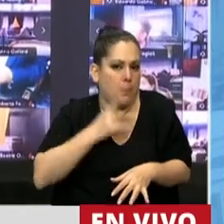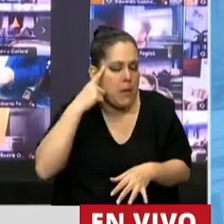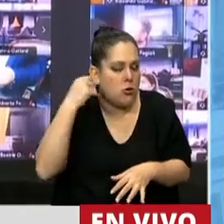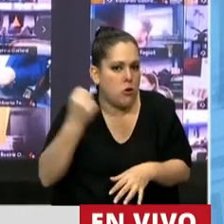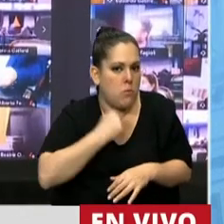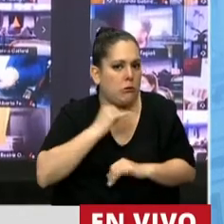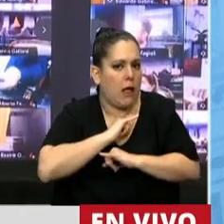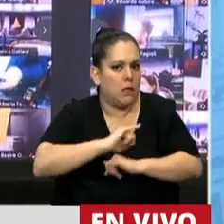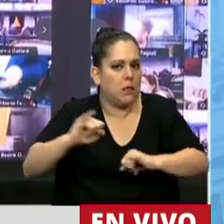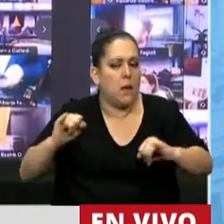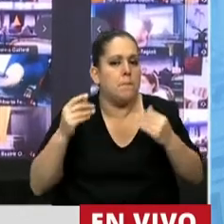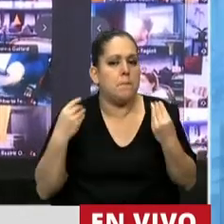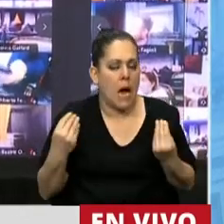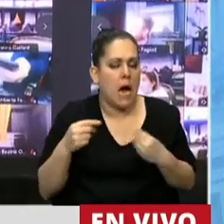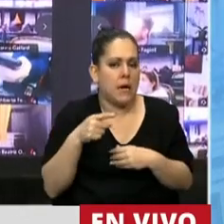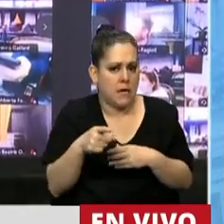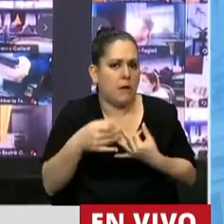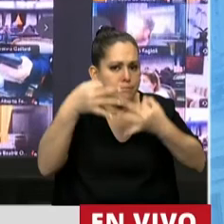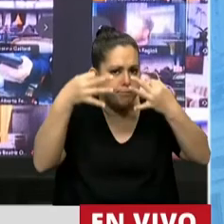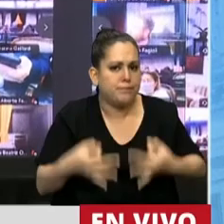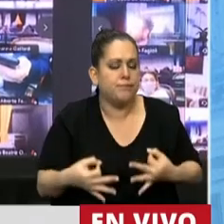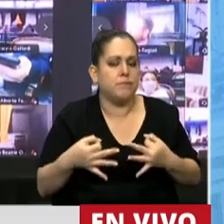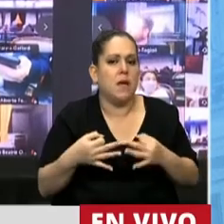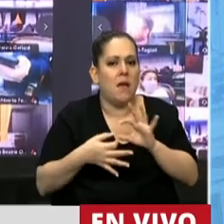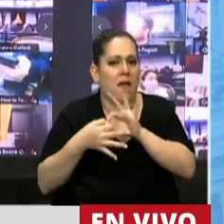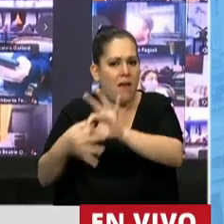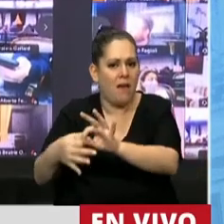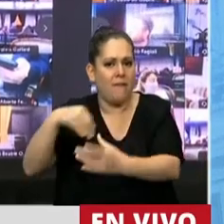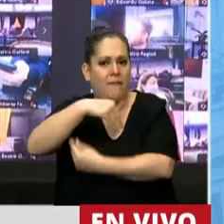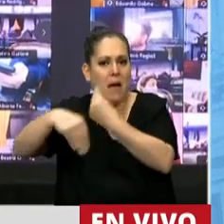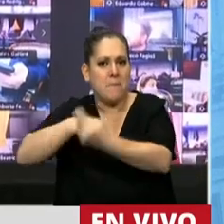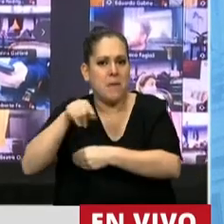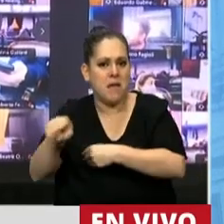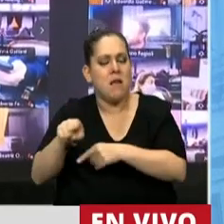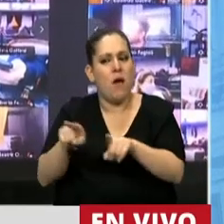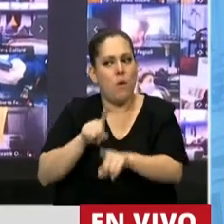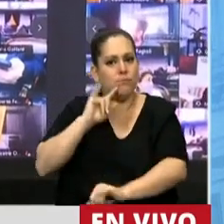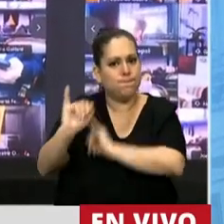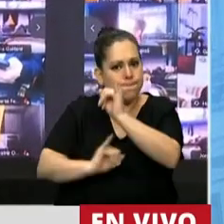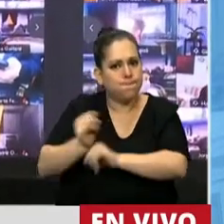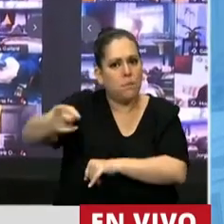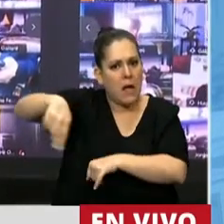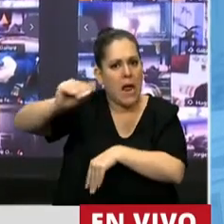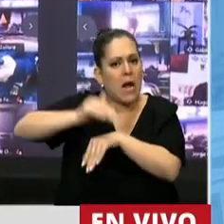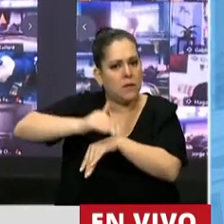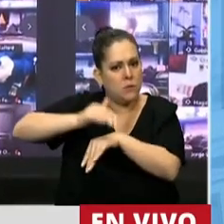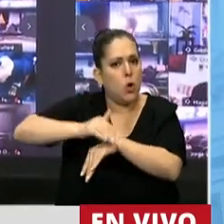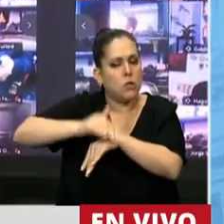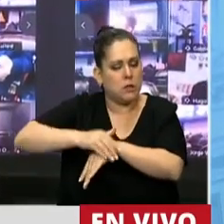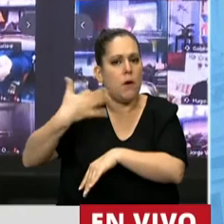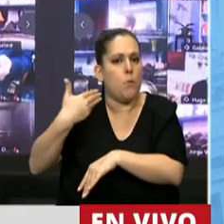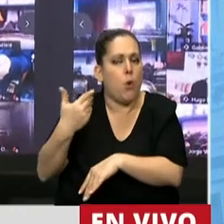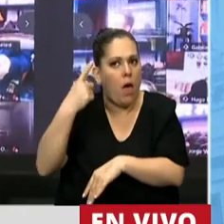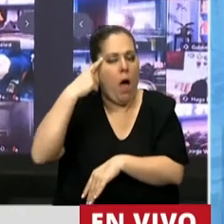para funcionar fuertemente como nexo con las familias, de esta manera, los adultos responsables podrán tomar